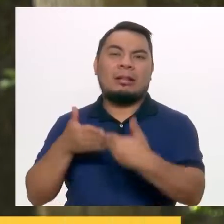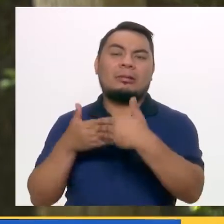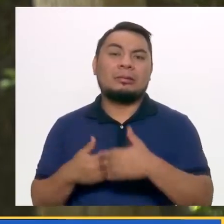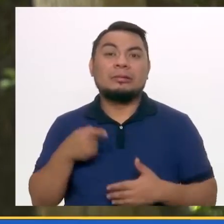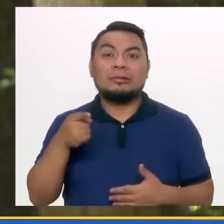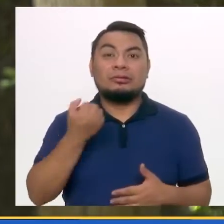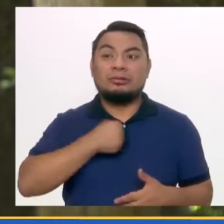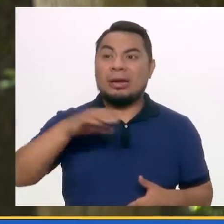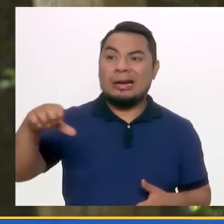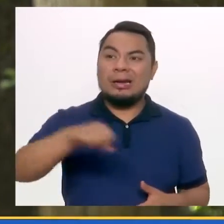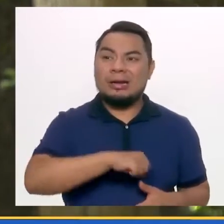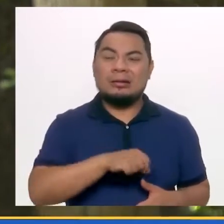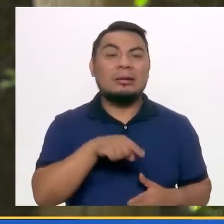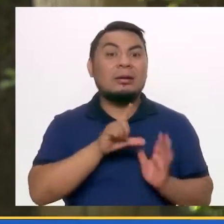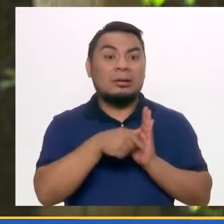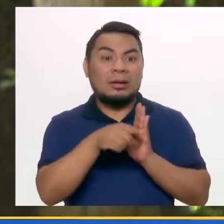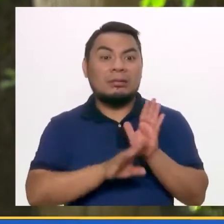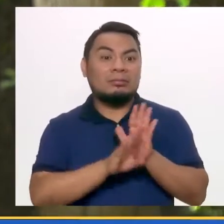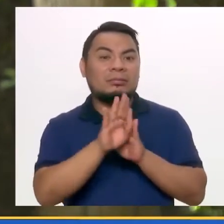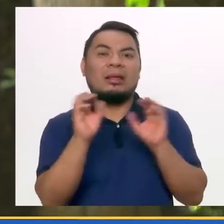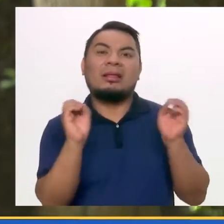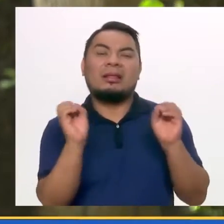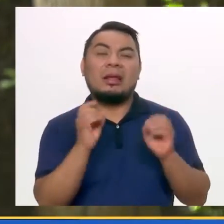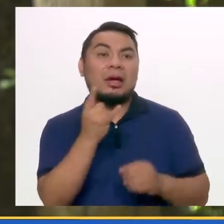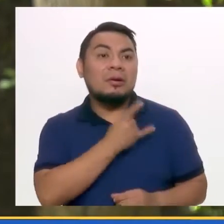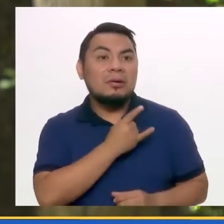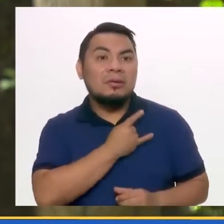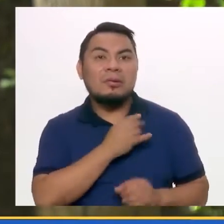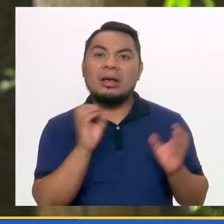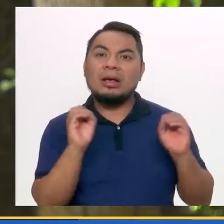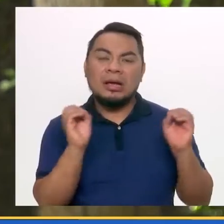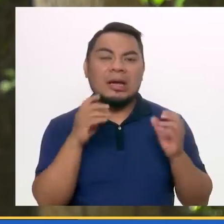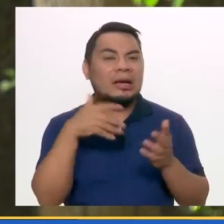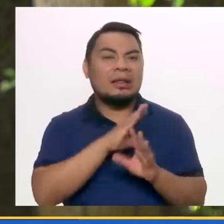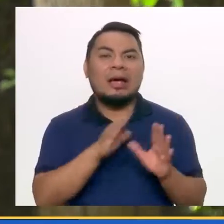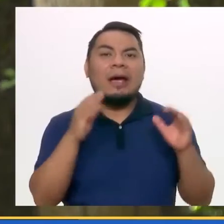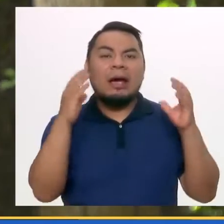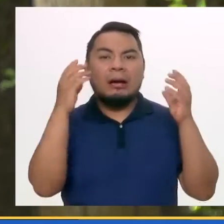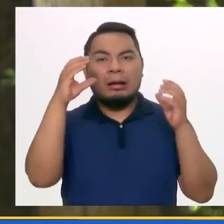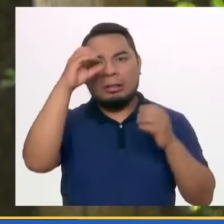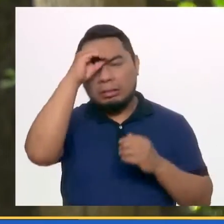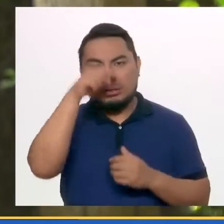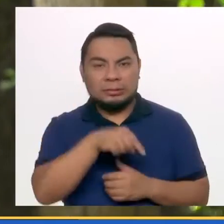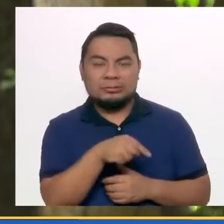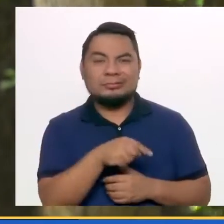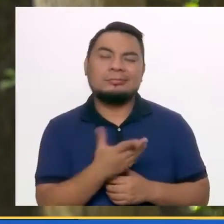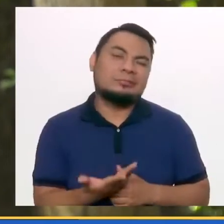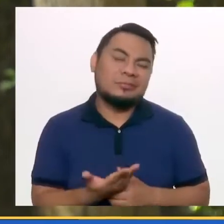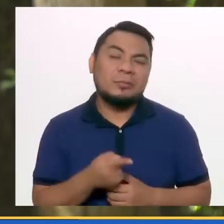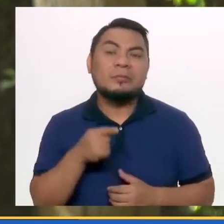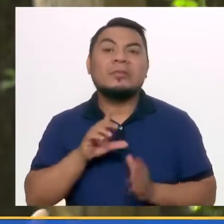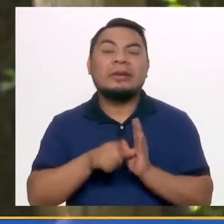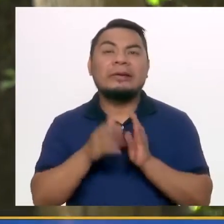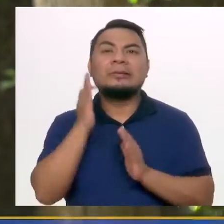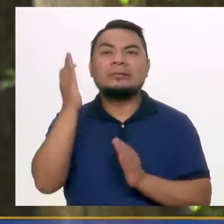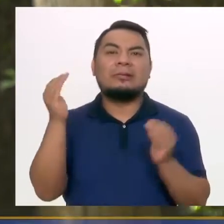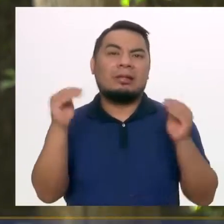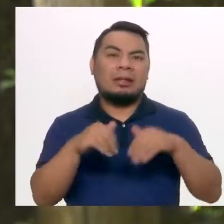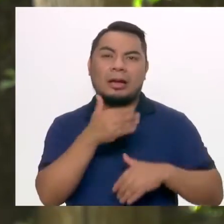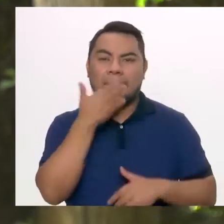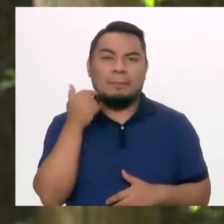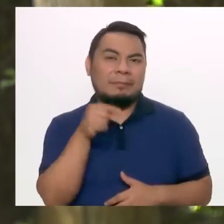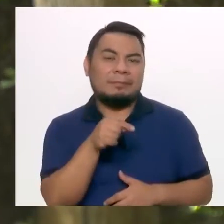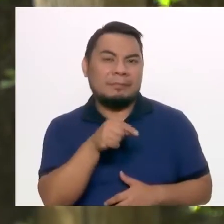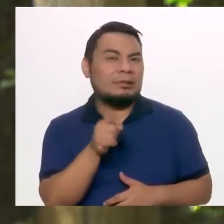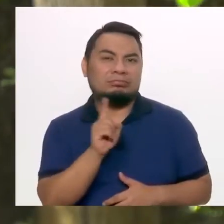si ya lo sacamos del colegio, no vamos a llegar a la universidad o alguna formación y vamos a tener, y por eso también tenemos